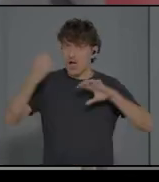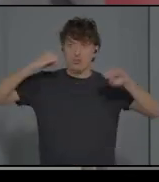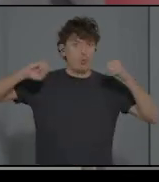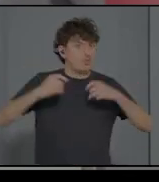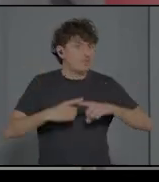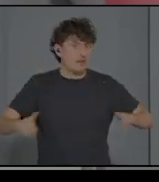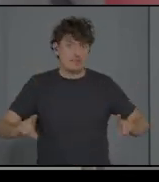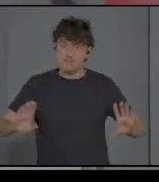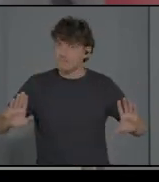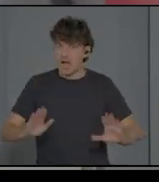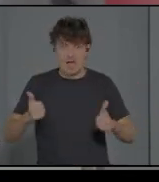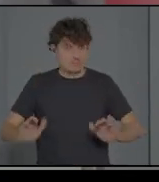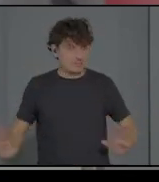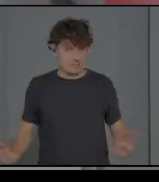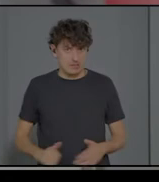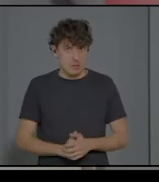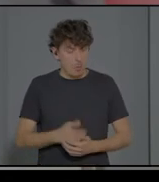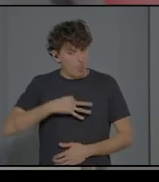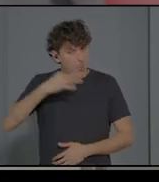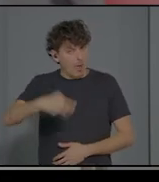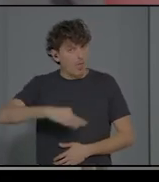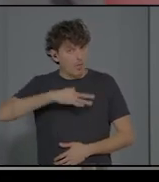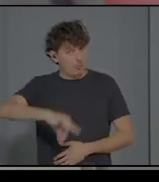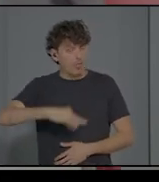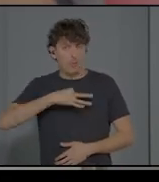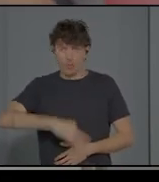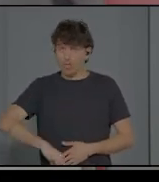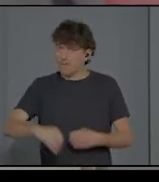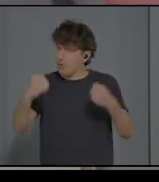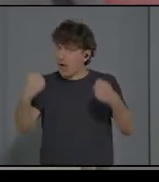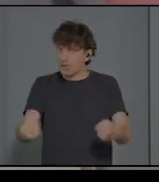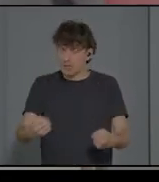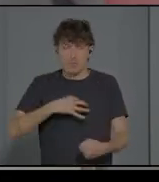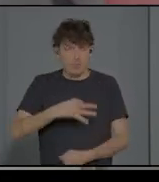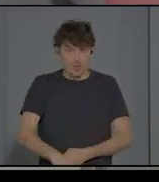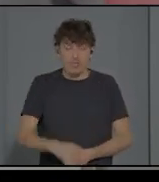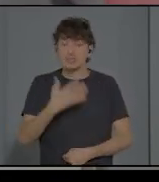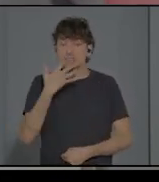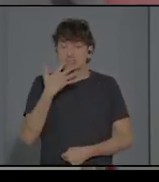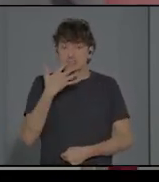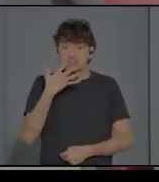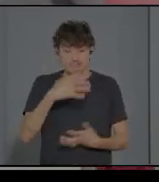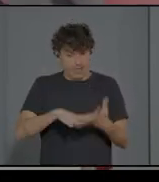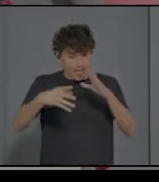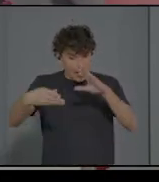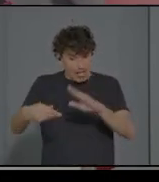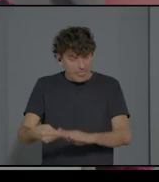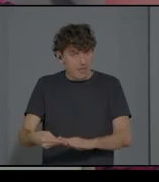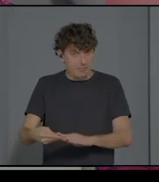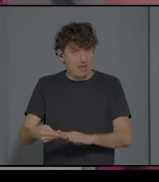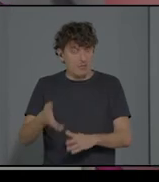muy grandes si le ponemos en condición de que las exprimas y, por lo tanto, actúa de forma diferente. Por lo tanto, el